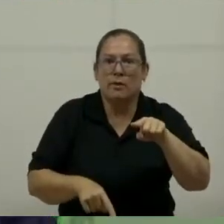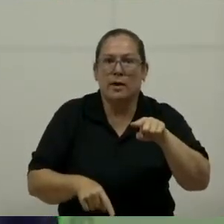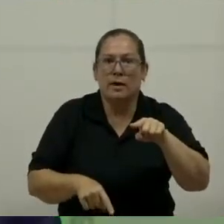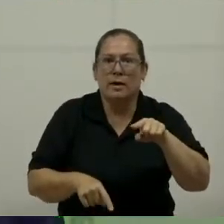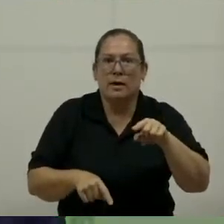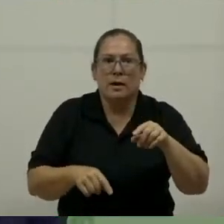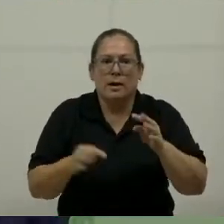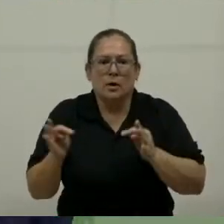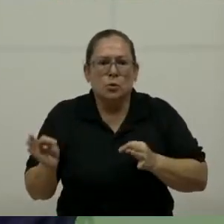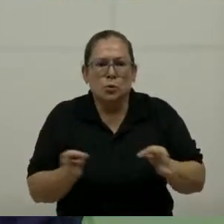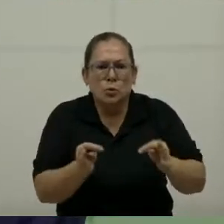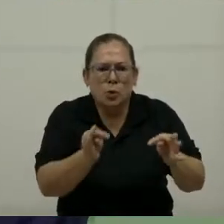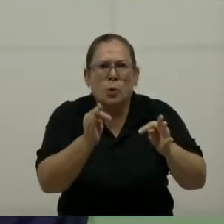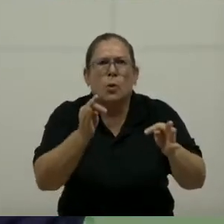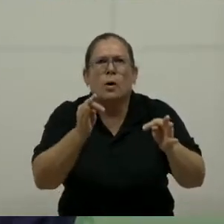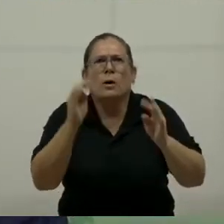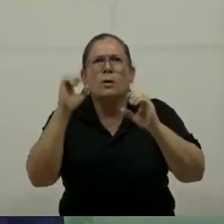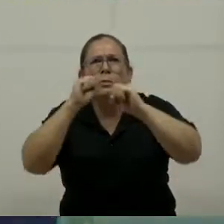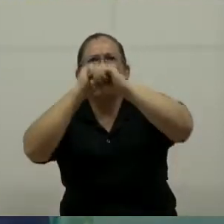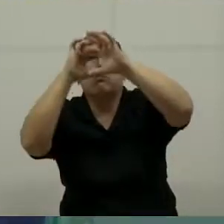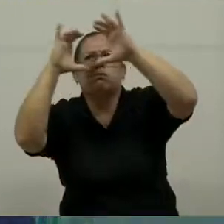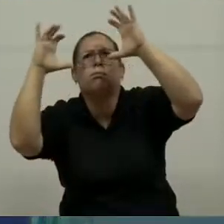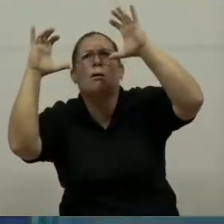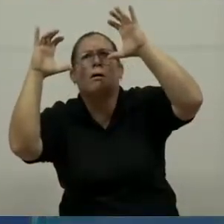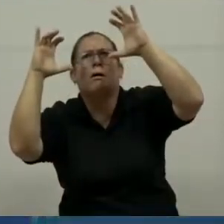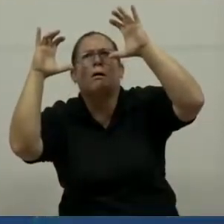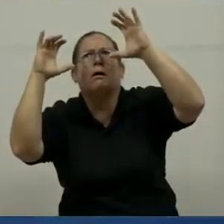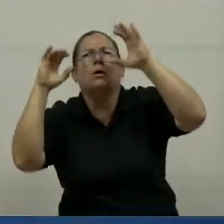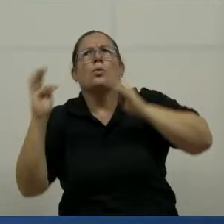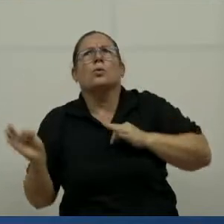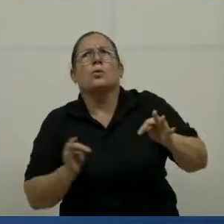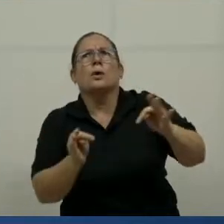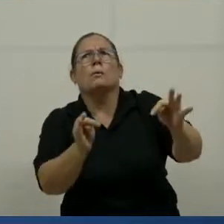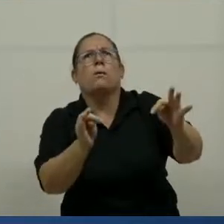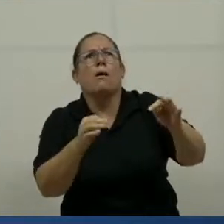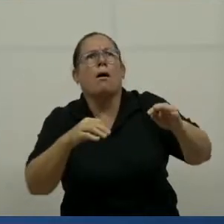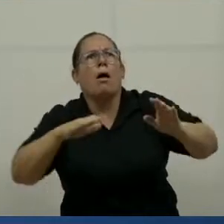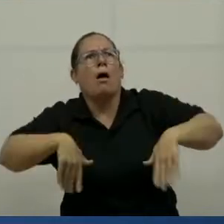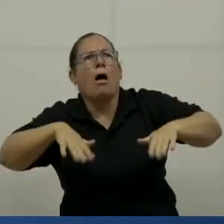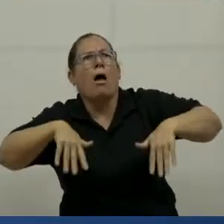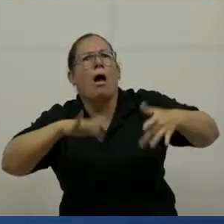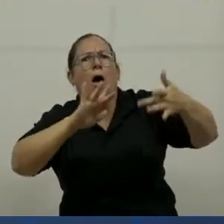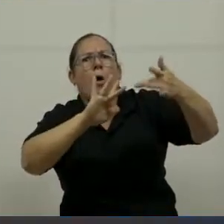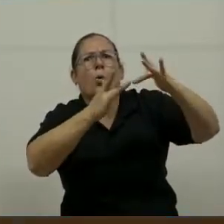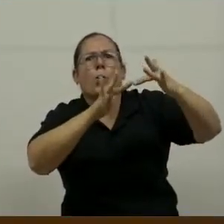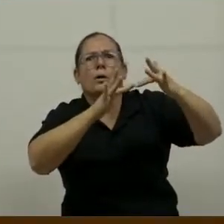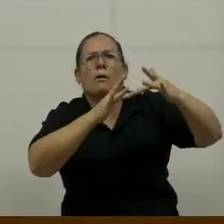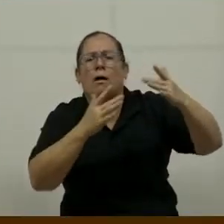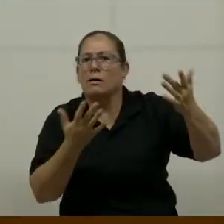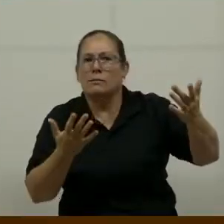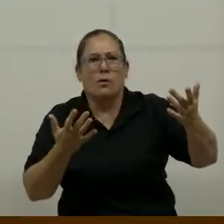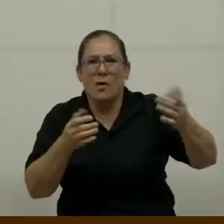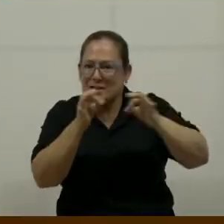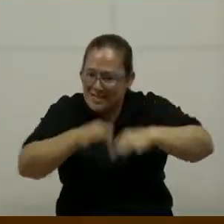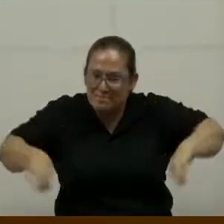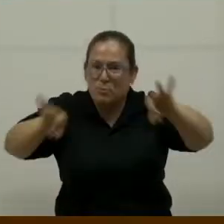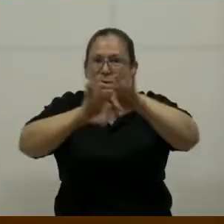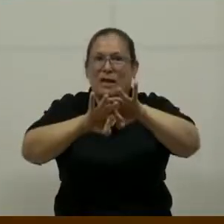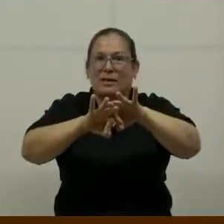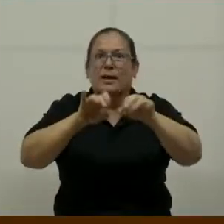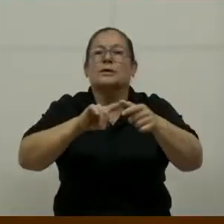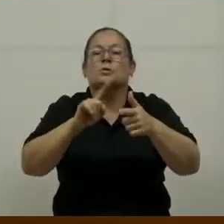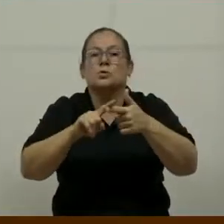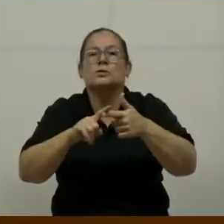el turismo sin aviones, sin la conectividad aérea. Es fundamental para el desarrollo turístico. Y bueno,